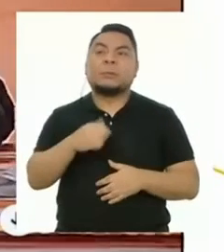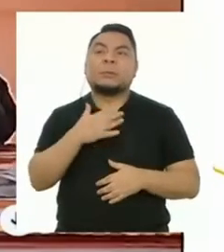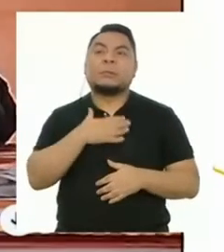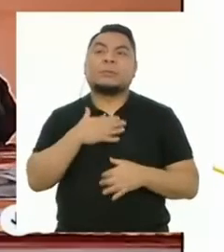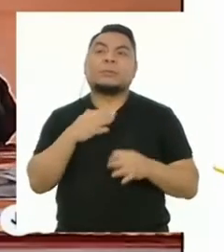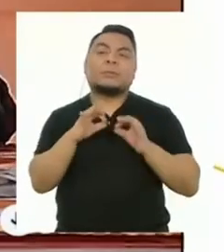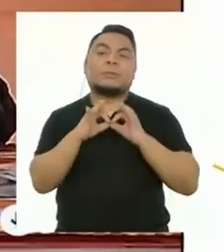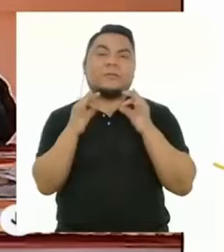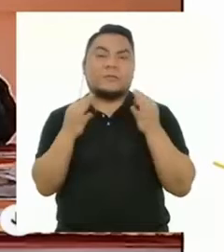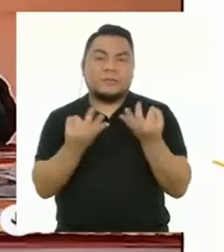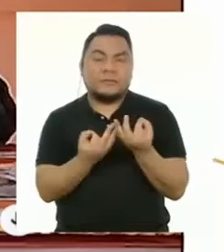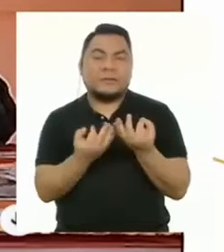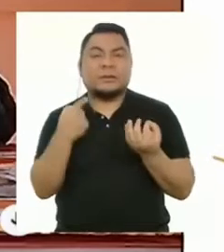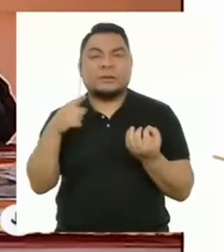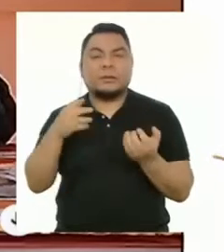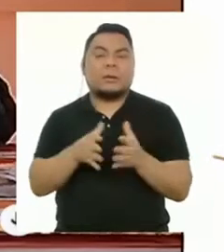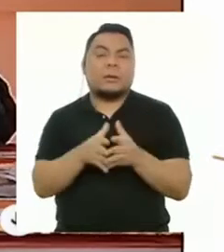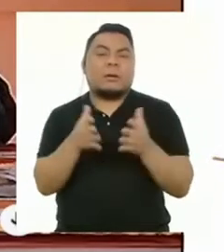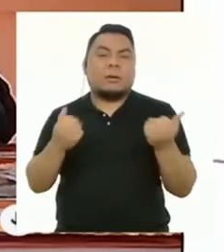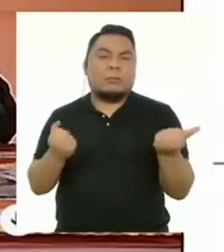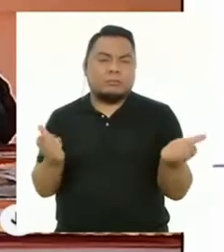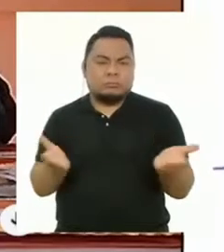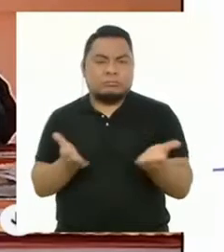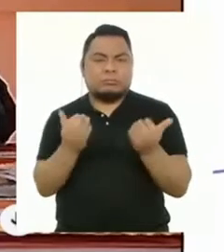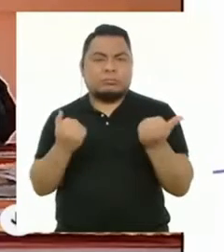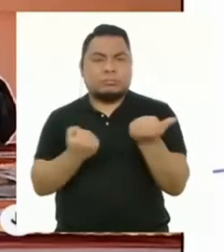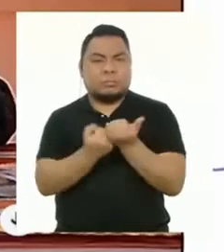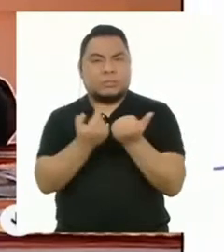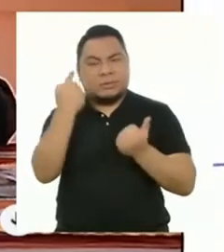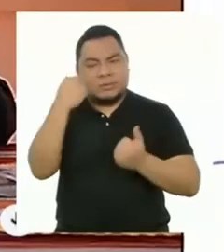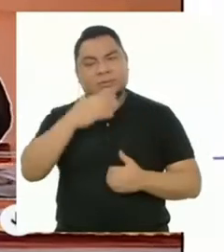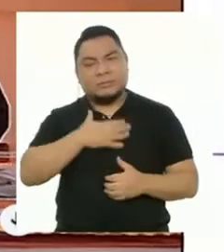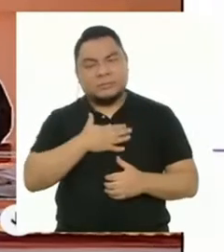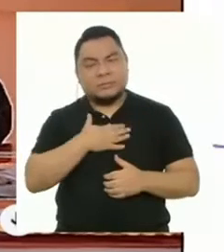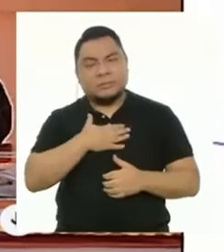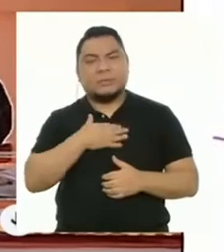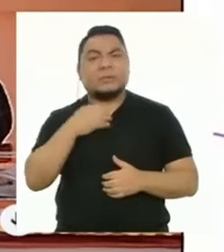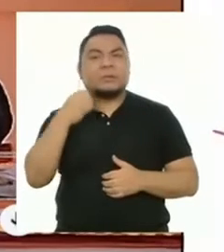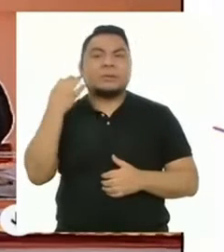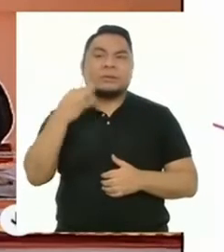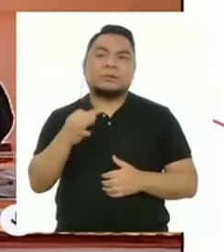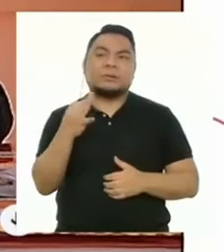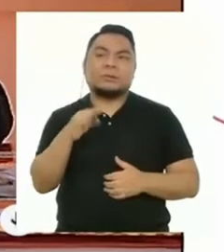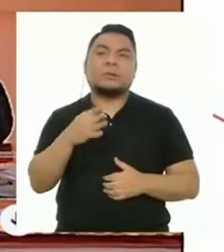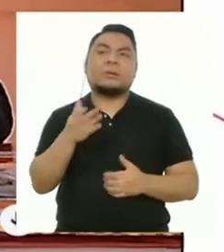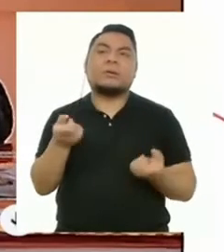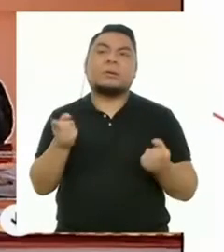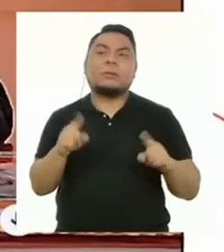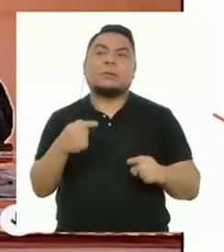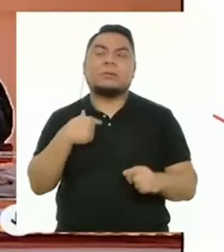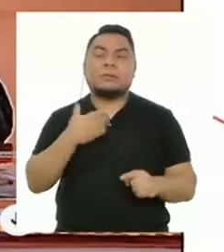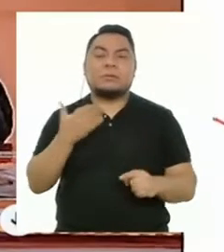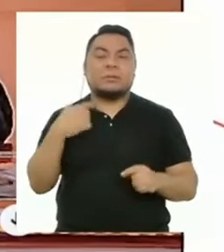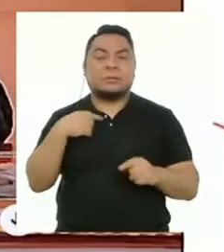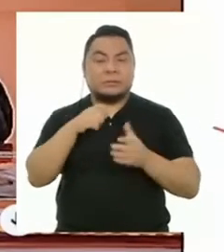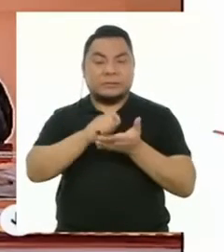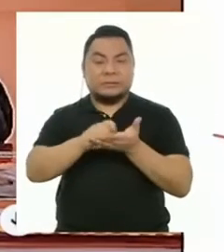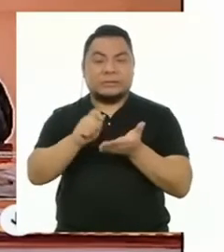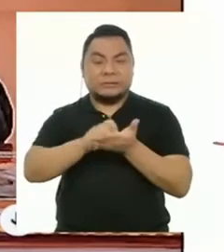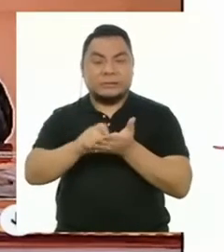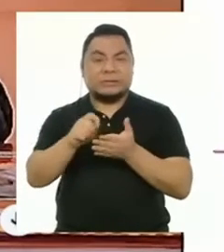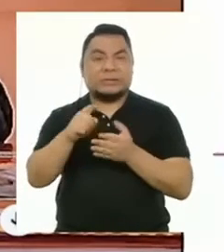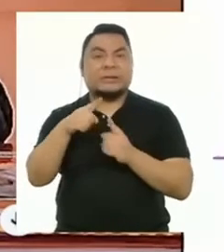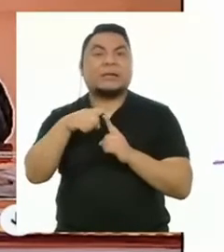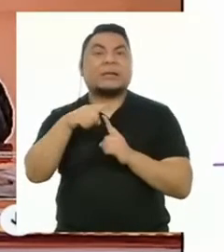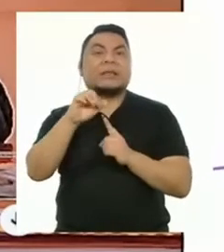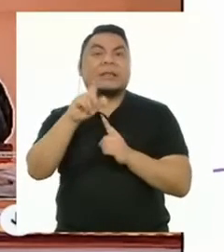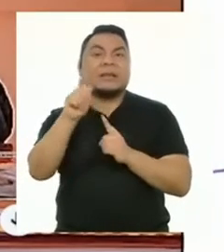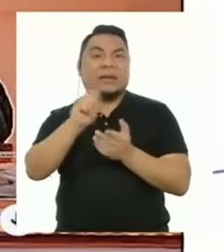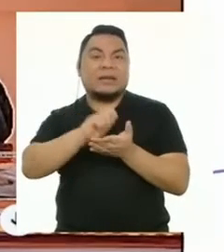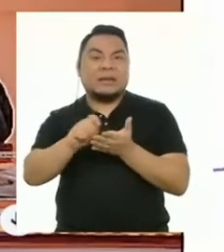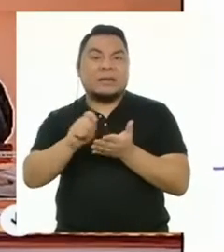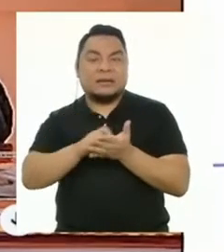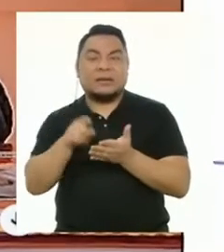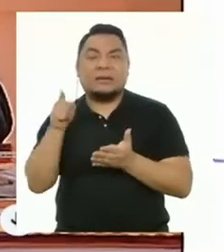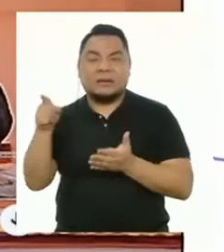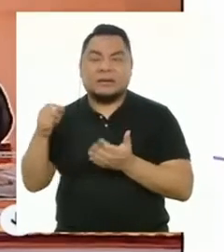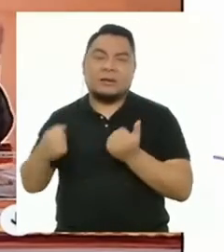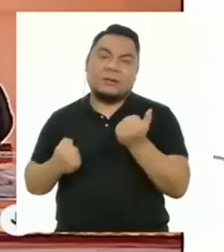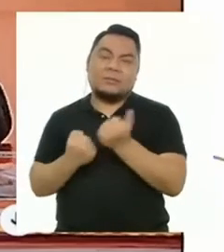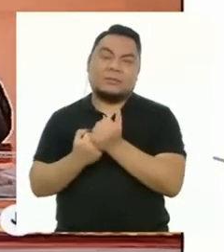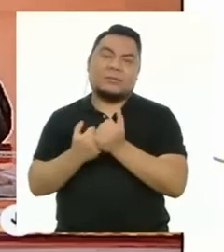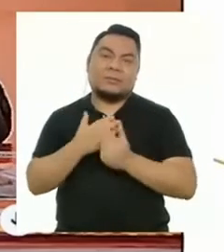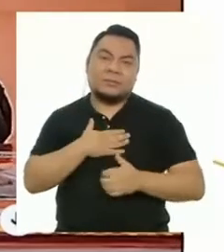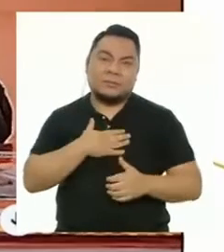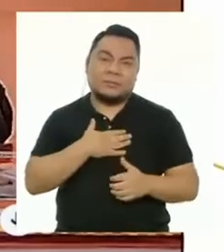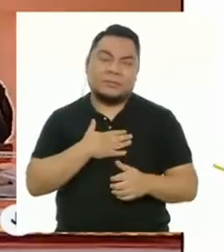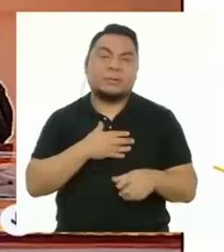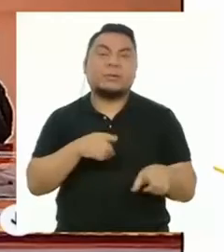ya que mi familia fue un gran impulso para mí, ya que siempre que me mandaban los retos, ellos estaban ahí para apoyarme,